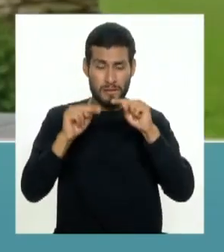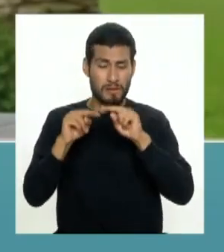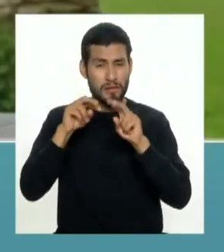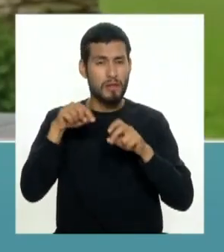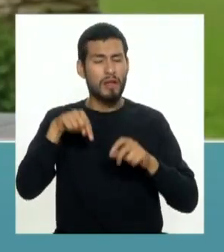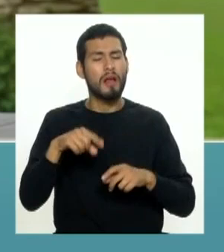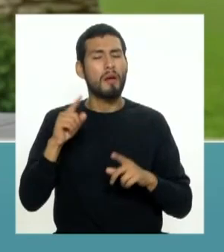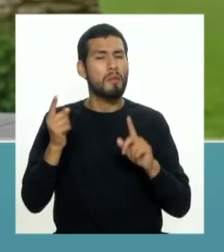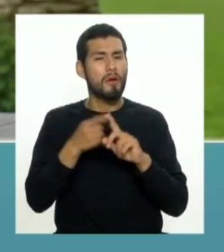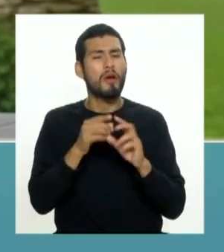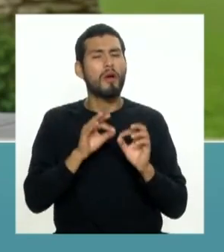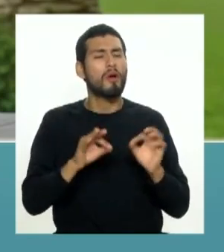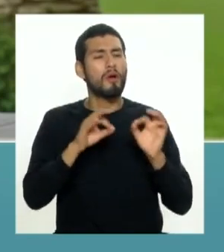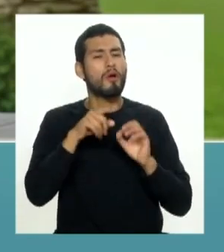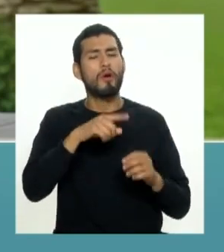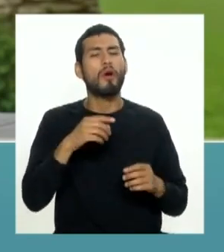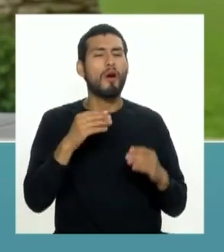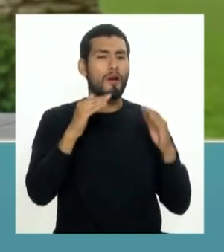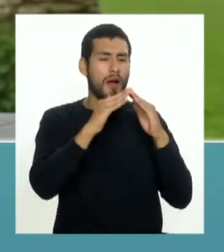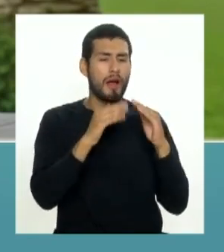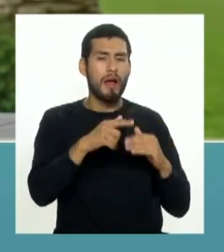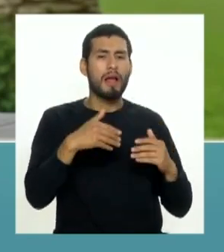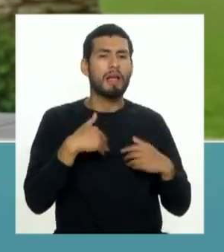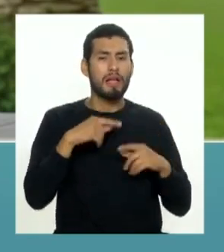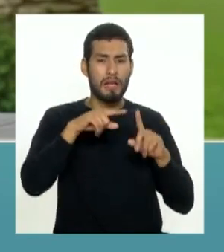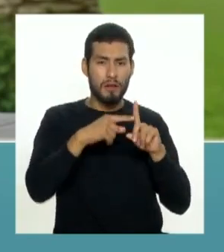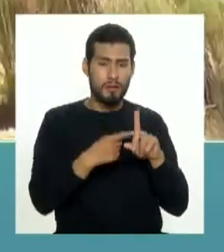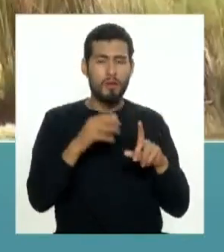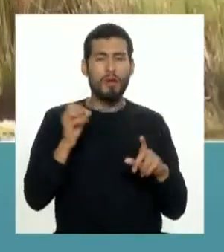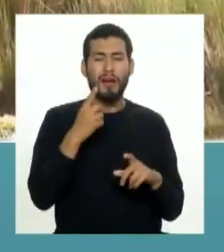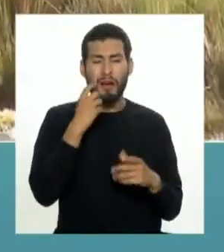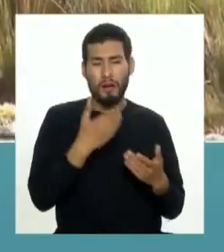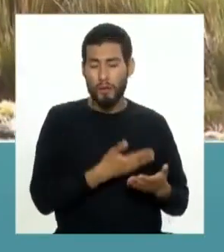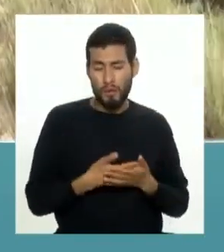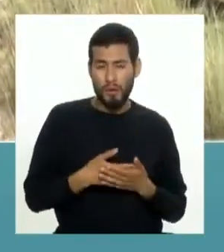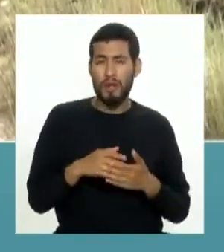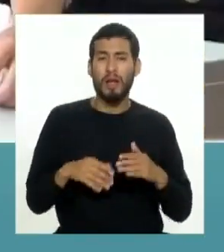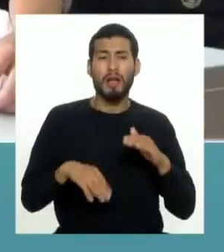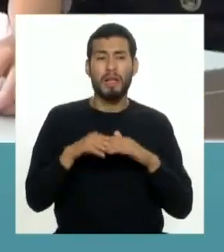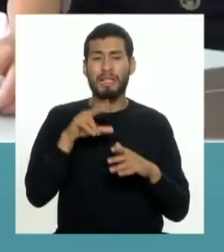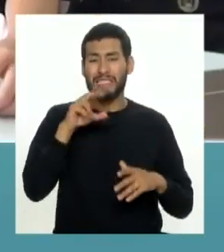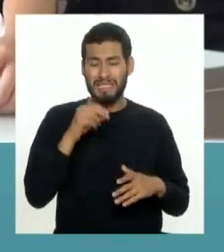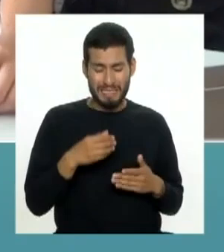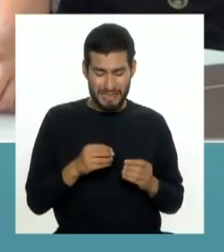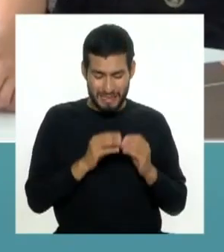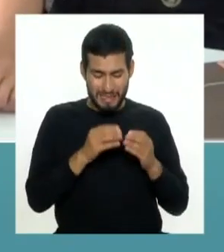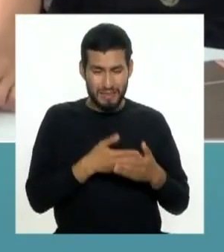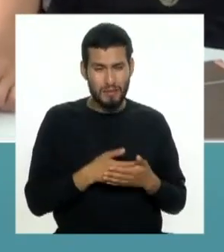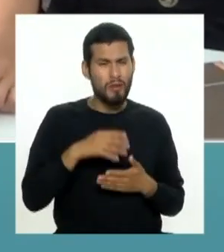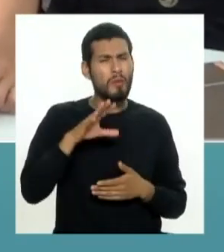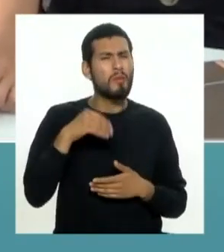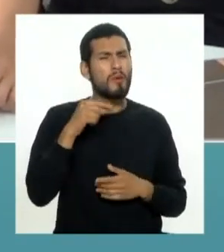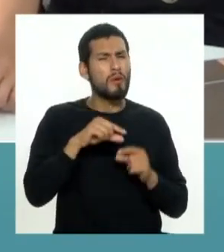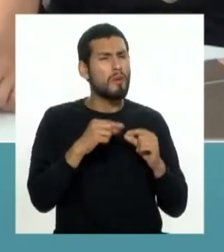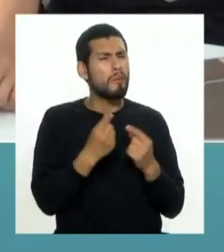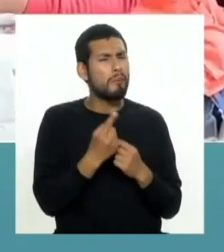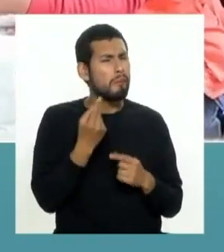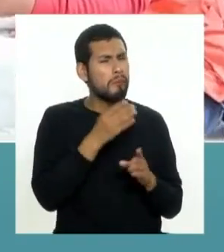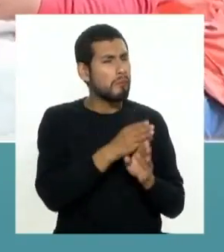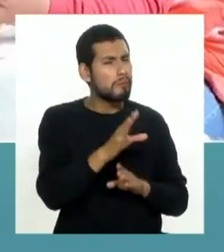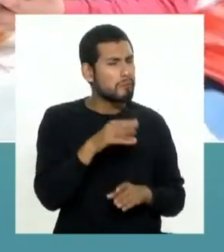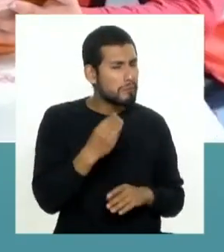momento estamos priorizando a hogares que tengan gestantes o recién nacidos hasta los 30 días ¿y por qué en ese grupo solamente?